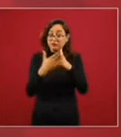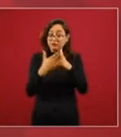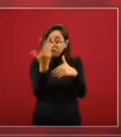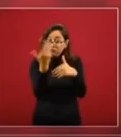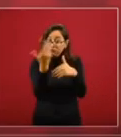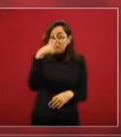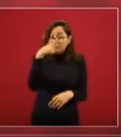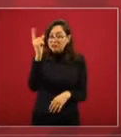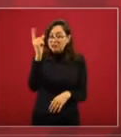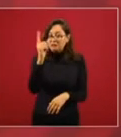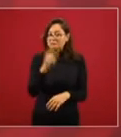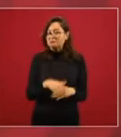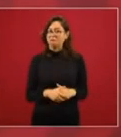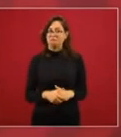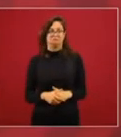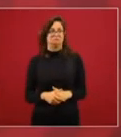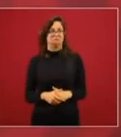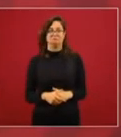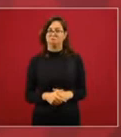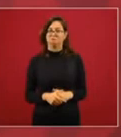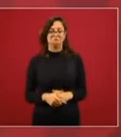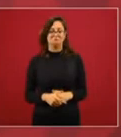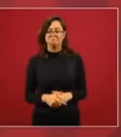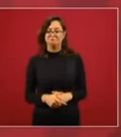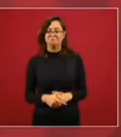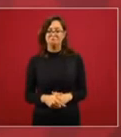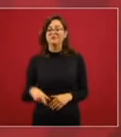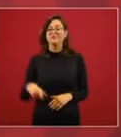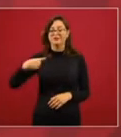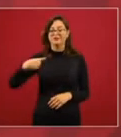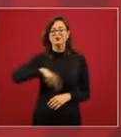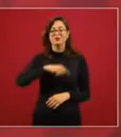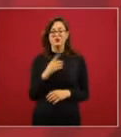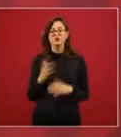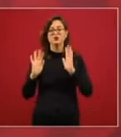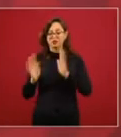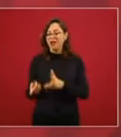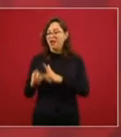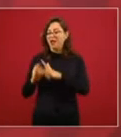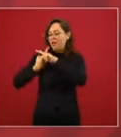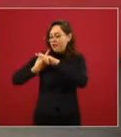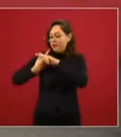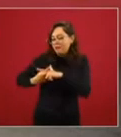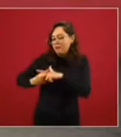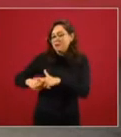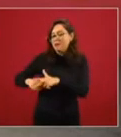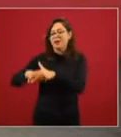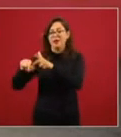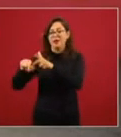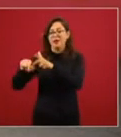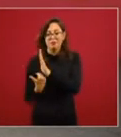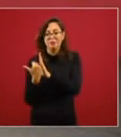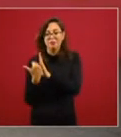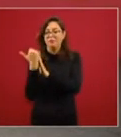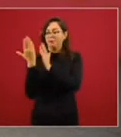nosotros ya vamos de salida fue UV